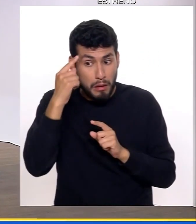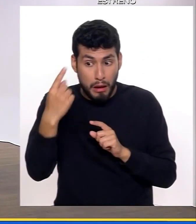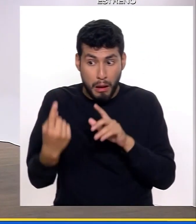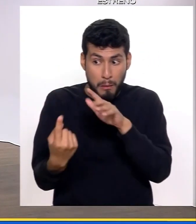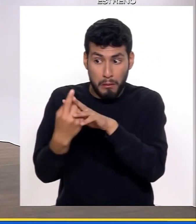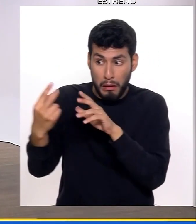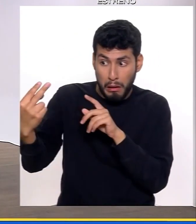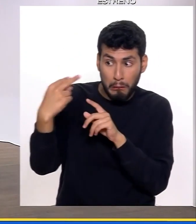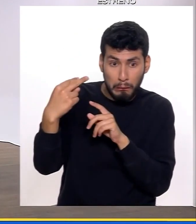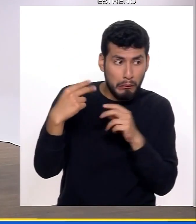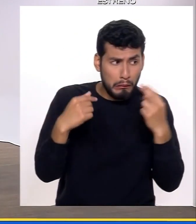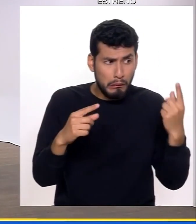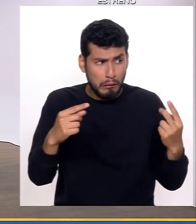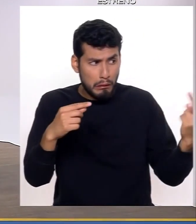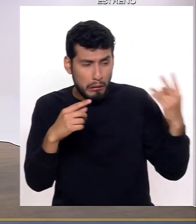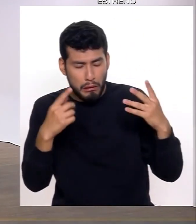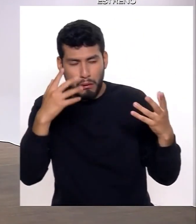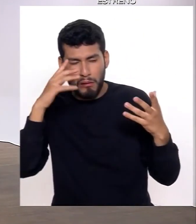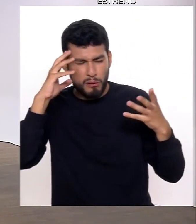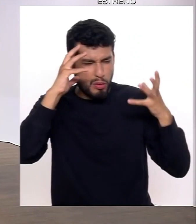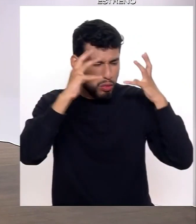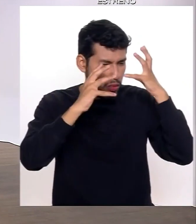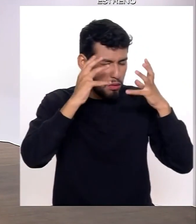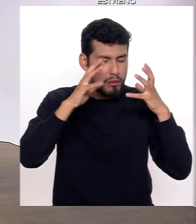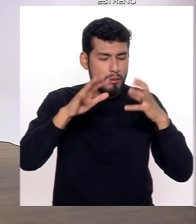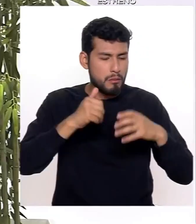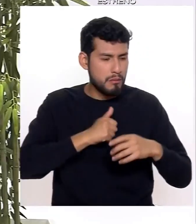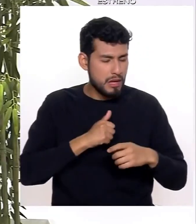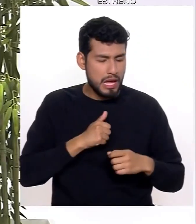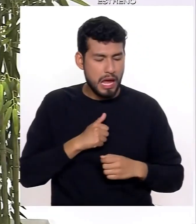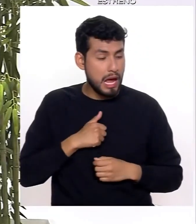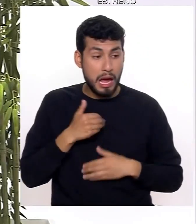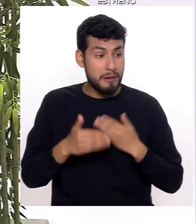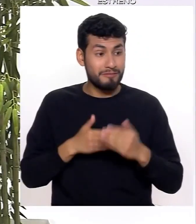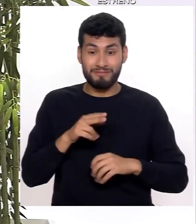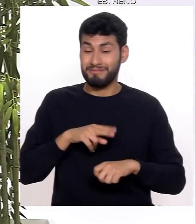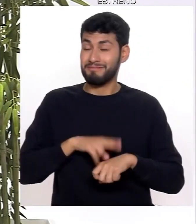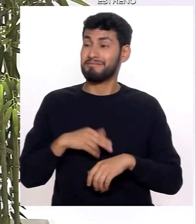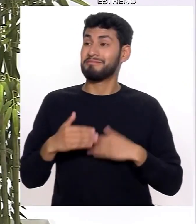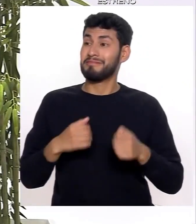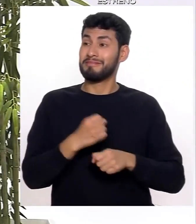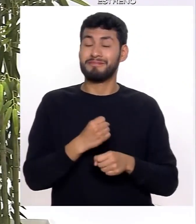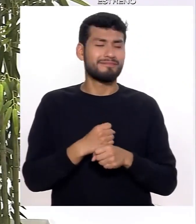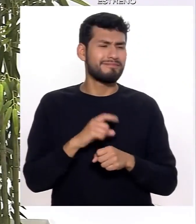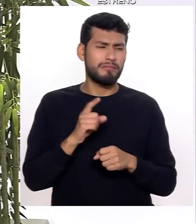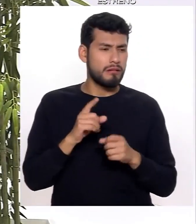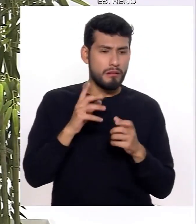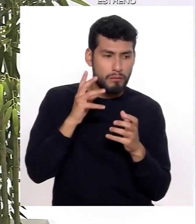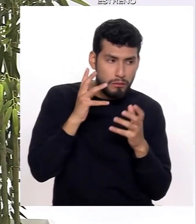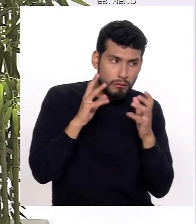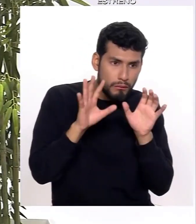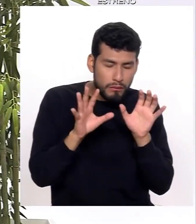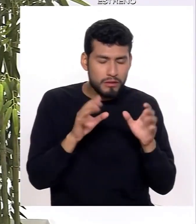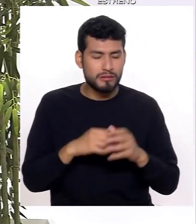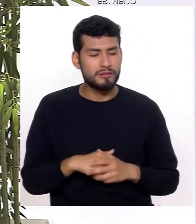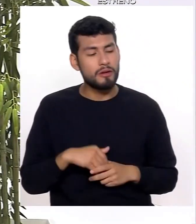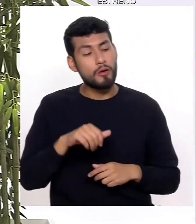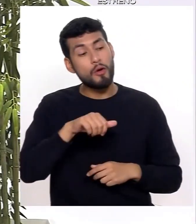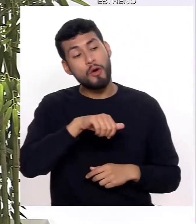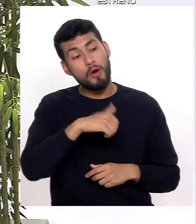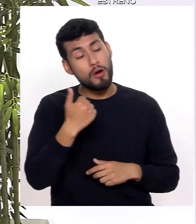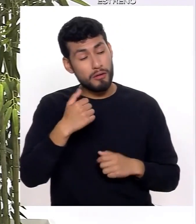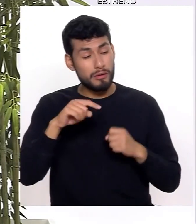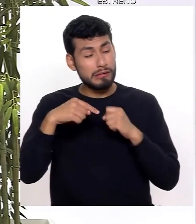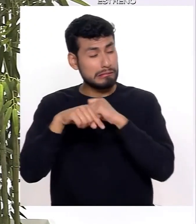vigilan, y lo primero que se va a deteriorar es su funcionamiento, ya no puede estudiar, no puede trabajar. Y ya lo más grave es cuando ya